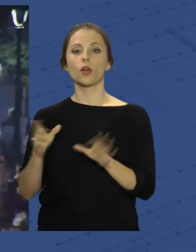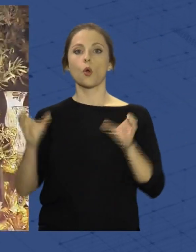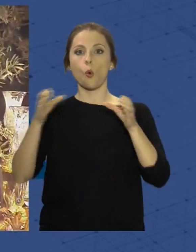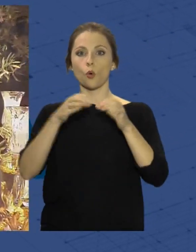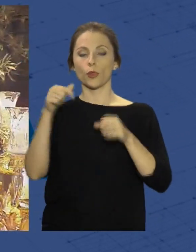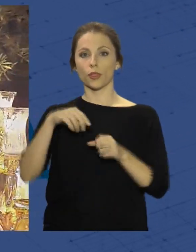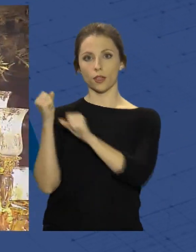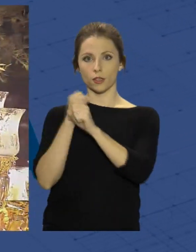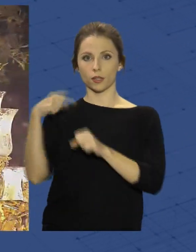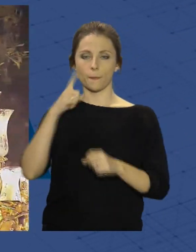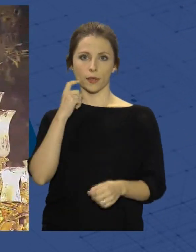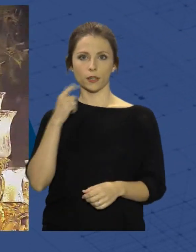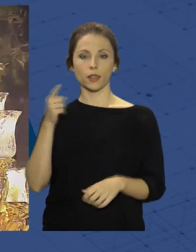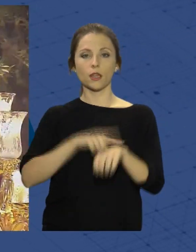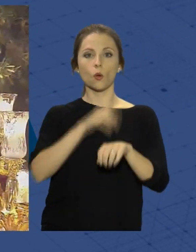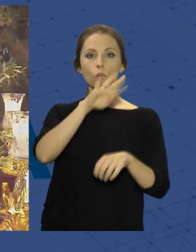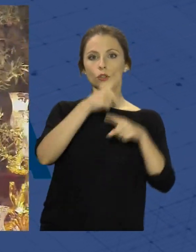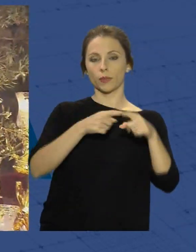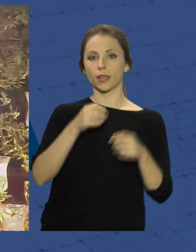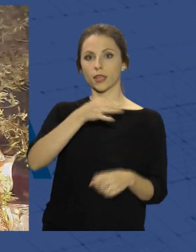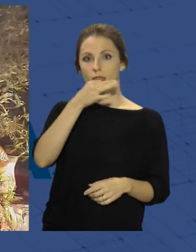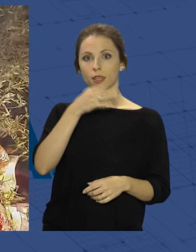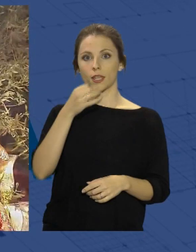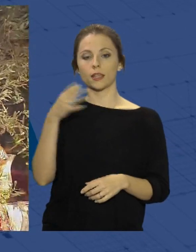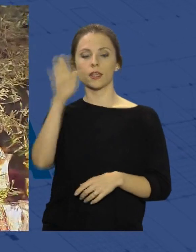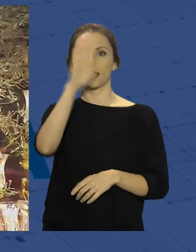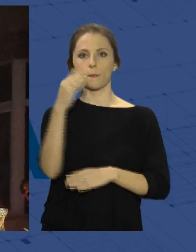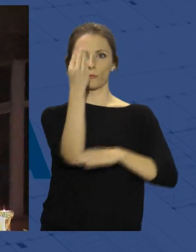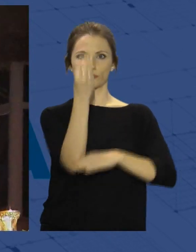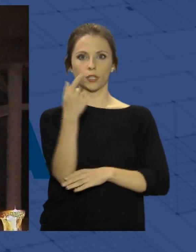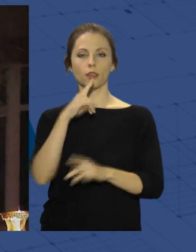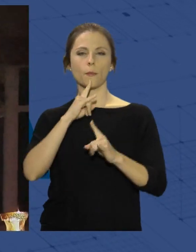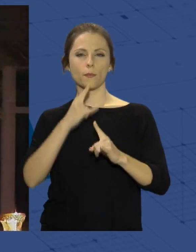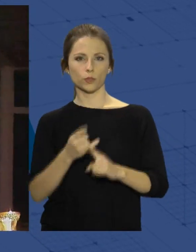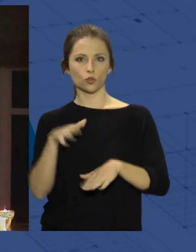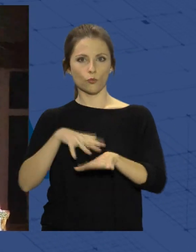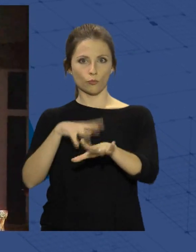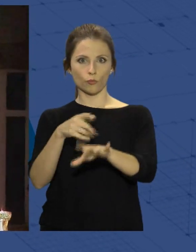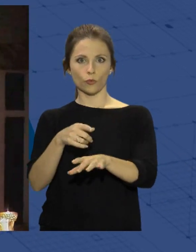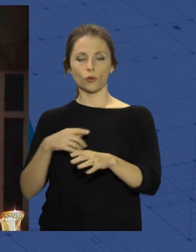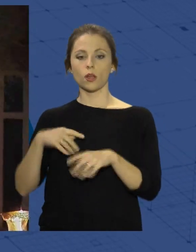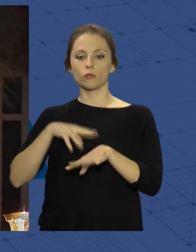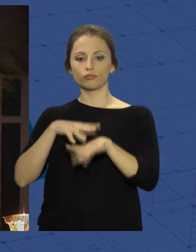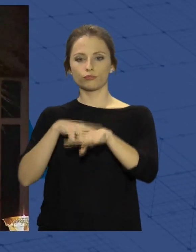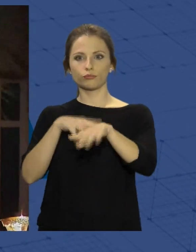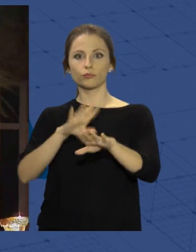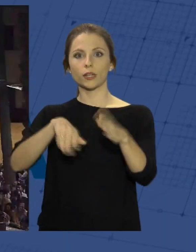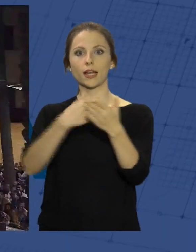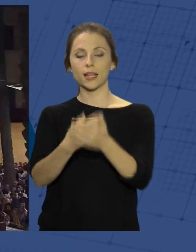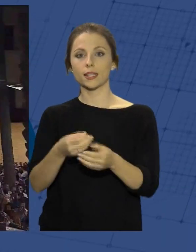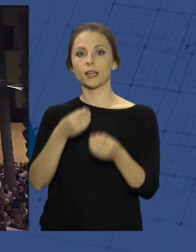Almería. Desde las cuatro y media de la tarde, las imágenes de la pasión almeriense realizaron sus desfiles para adentrarse en el casco histórico de la capital,